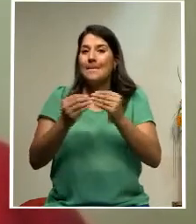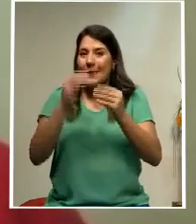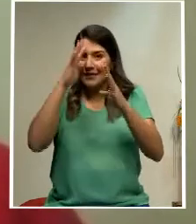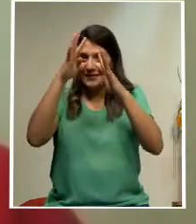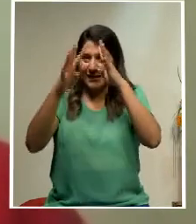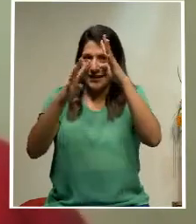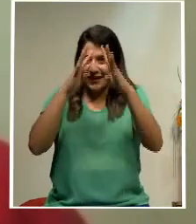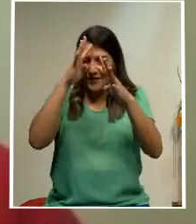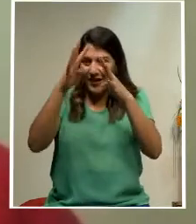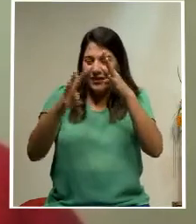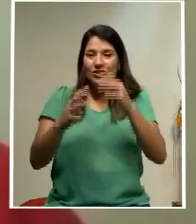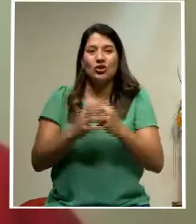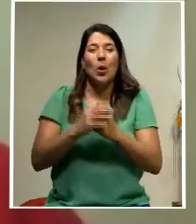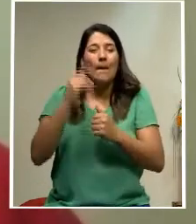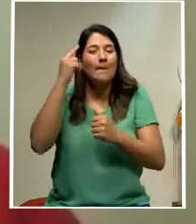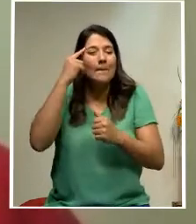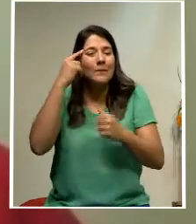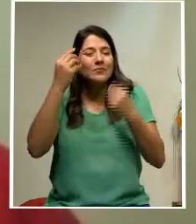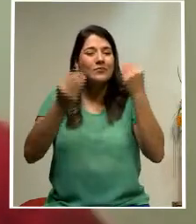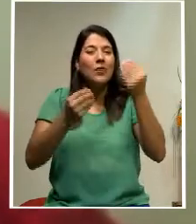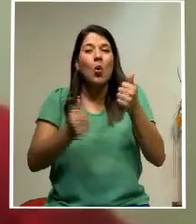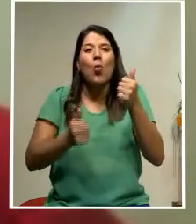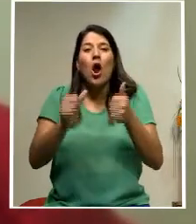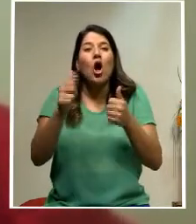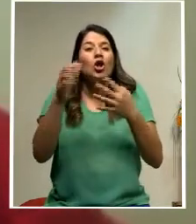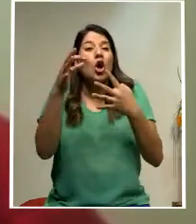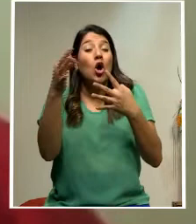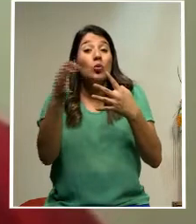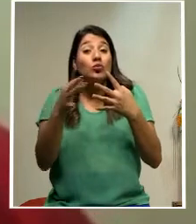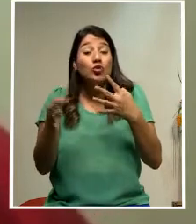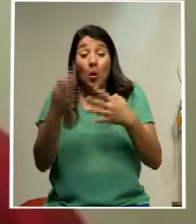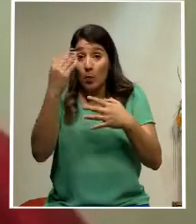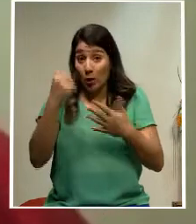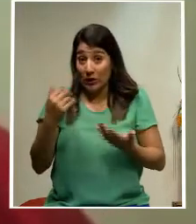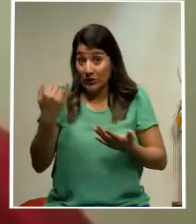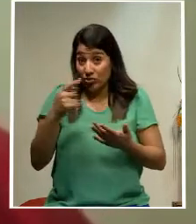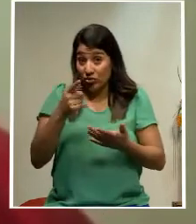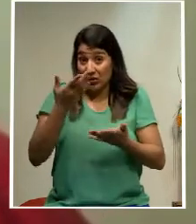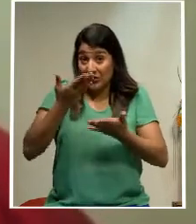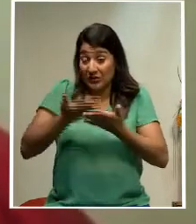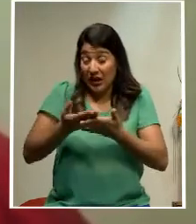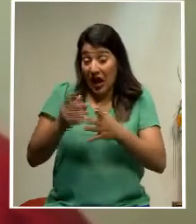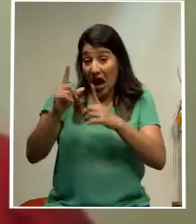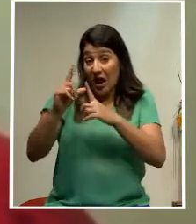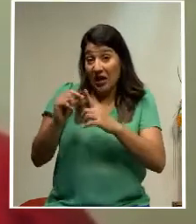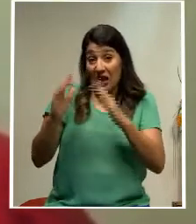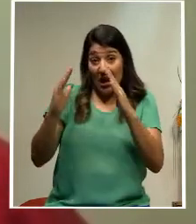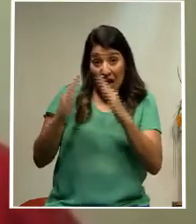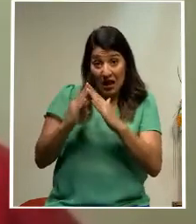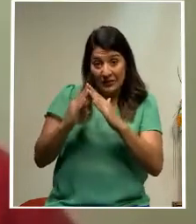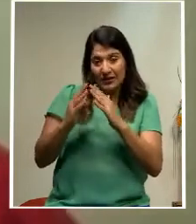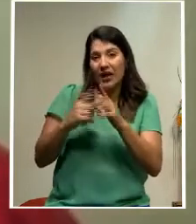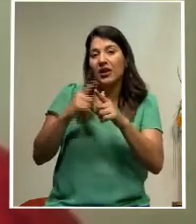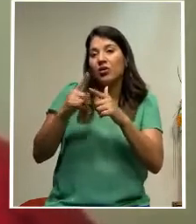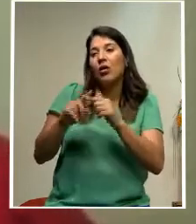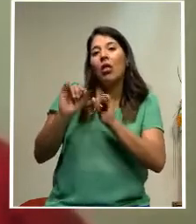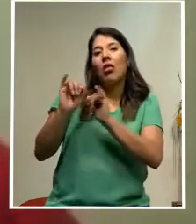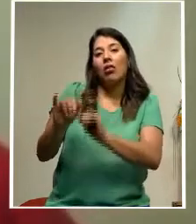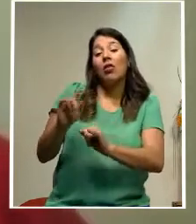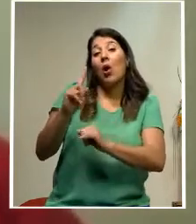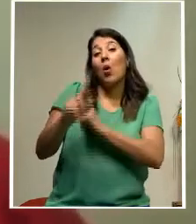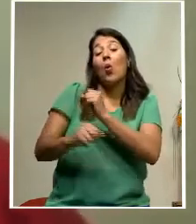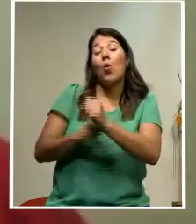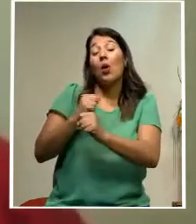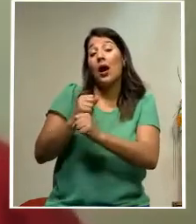innovar, pensar en qué otras ofertas, porque puede ser, porque si ya usted llega a alquilar un apartamento, una casa, pues va a ser todo el año, digámoslo,